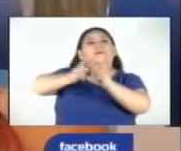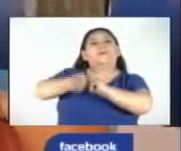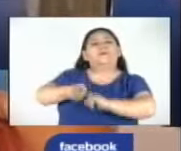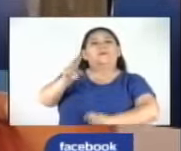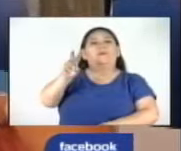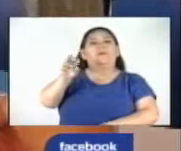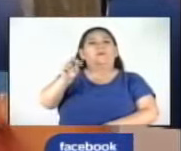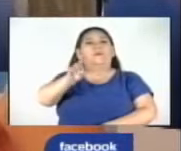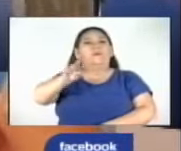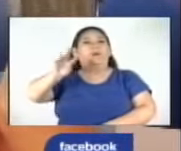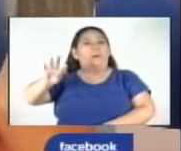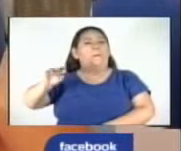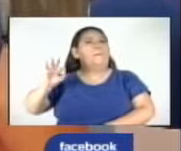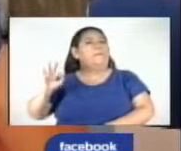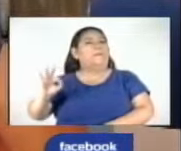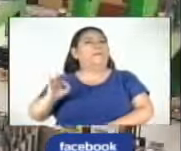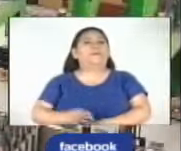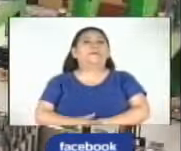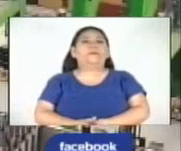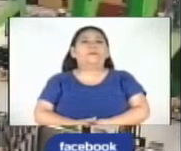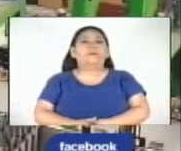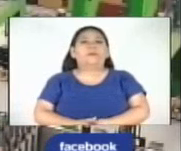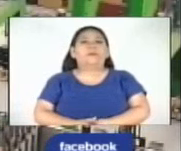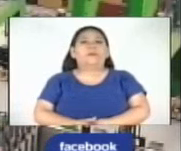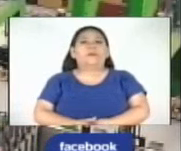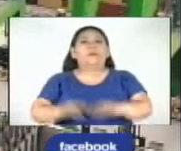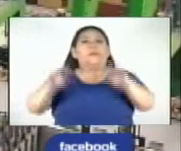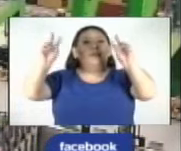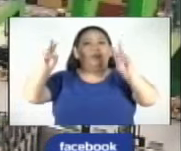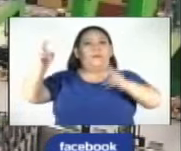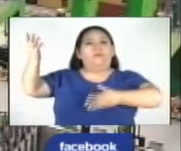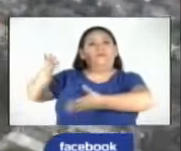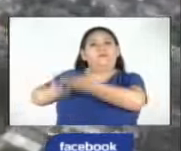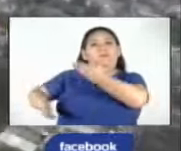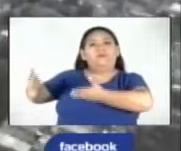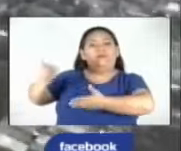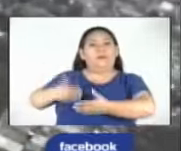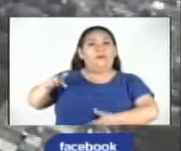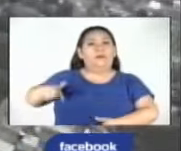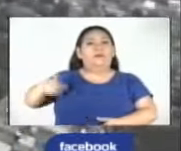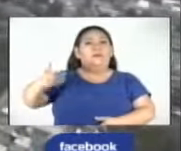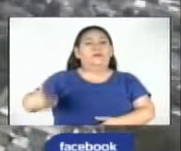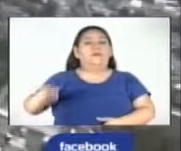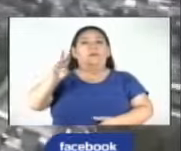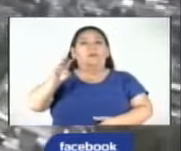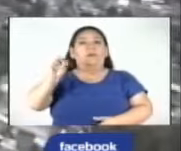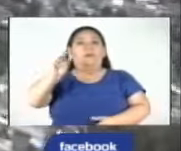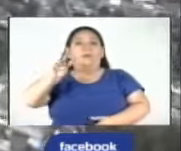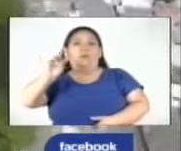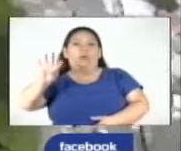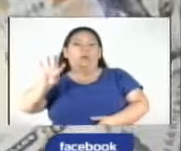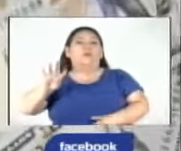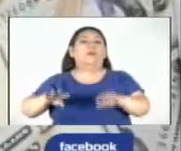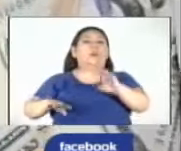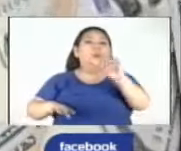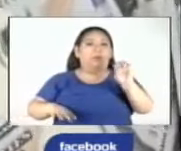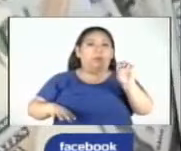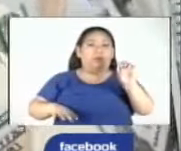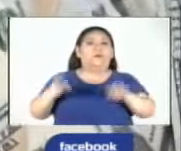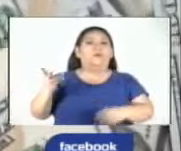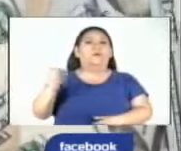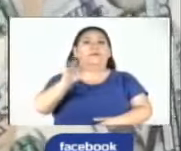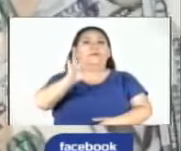repunta favorablemente. Las exportaciones de enero de 2024 se traducen en